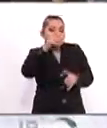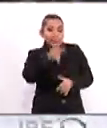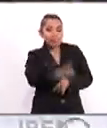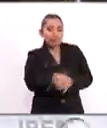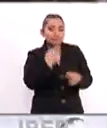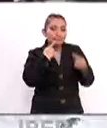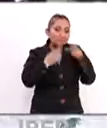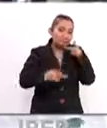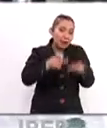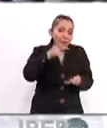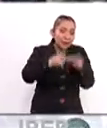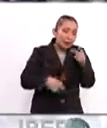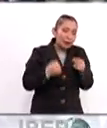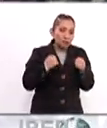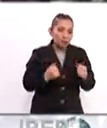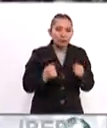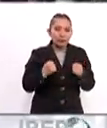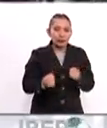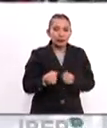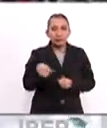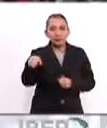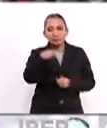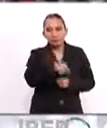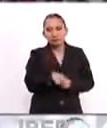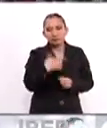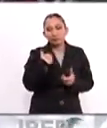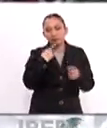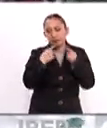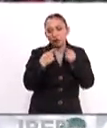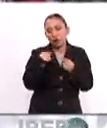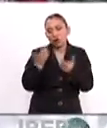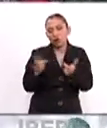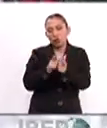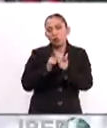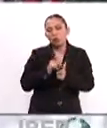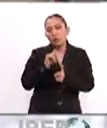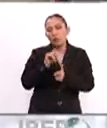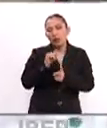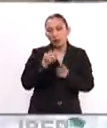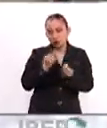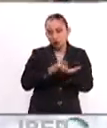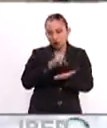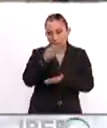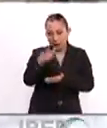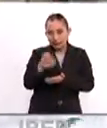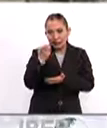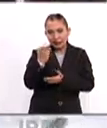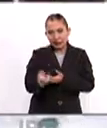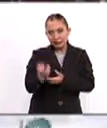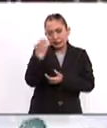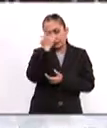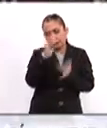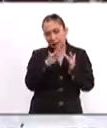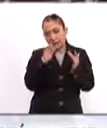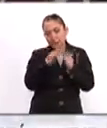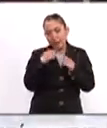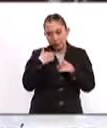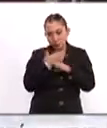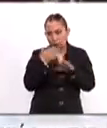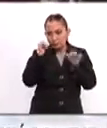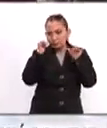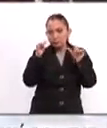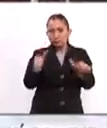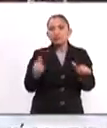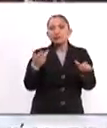la conversación intensa con su negociación con los demócratas. Te agradecemos mucho este enlace. Estaremos muy